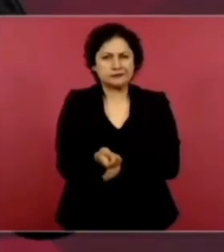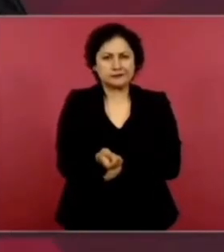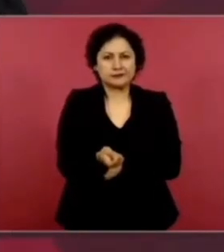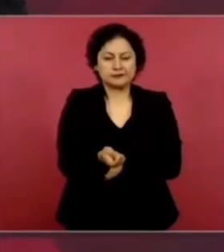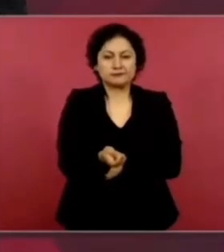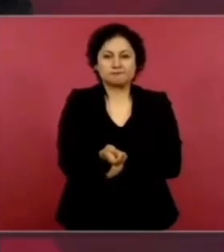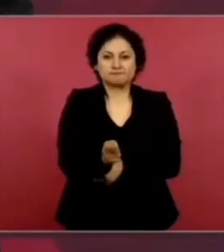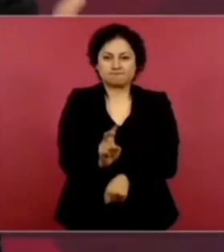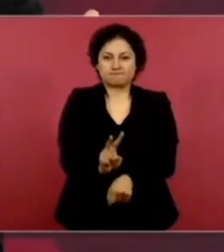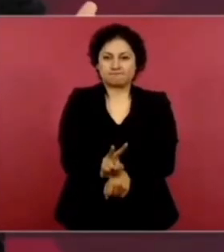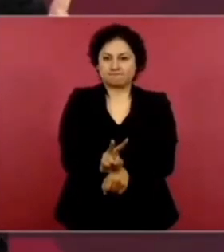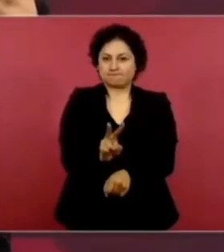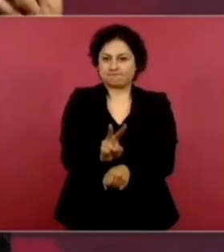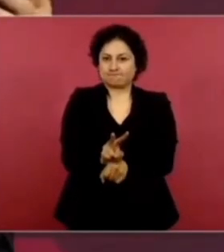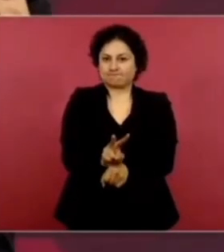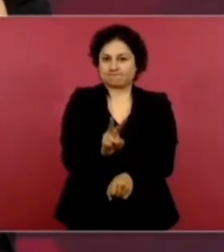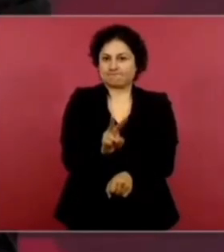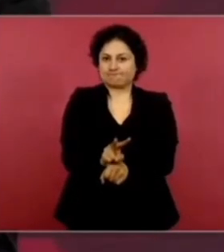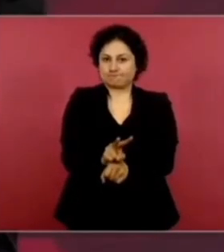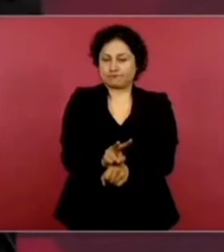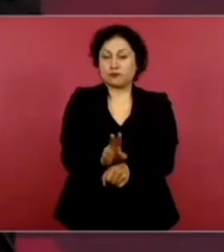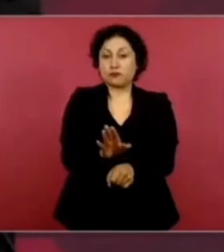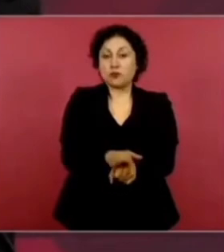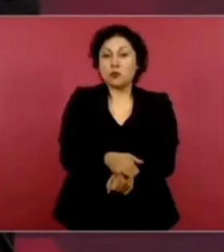Por eso es servicio público.